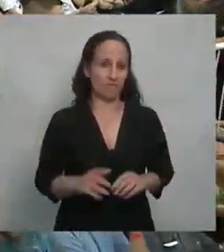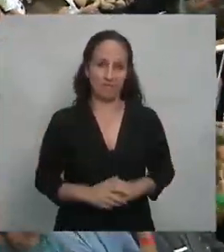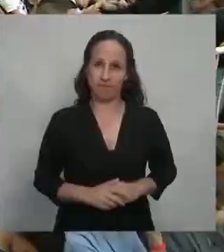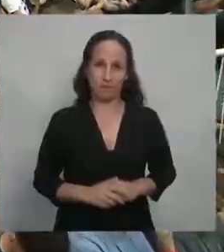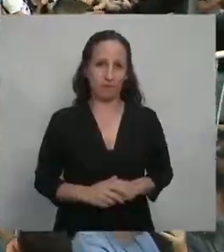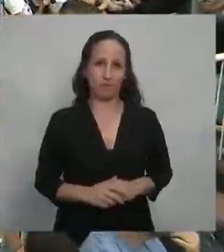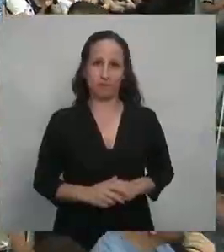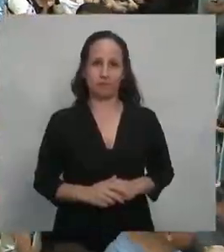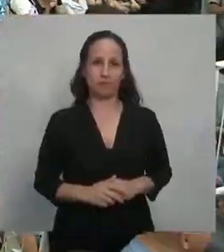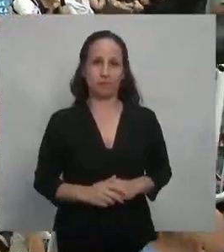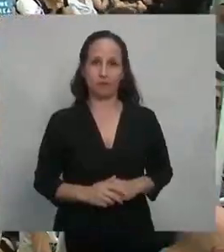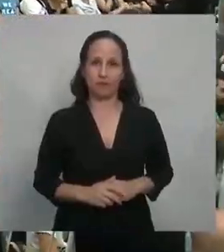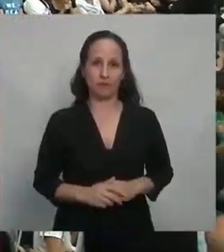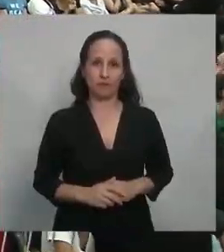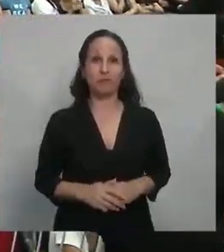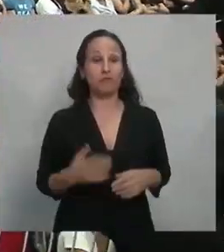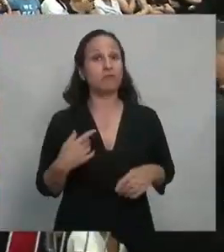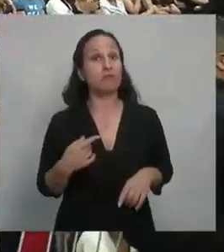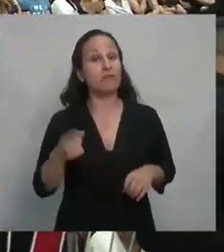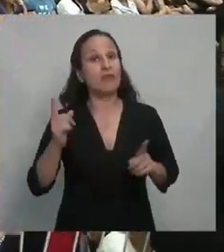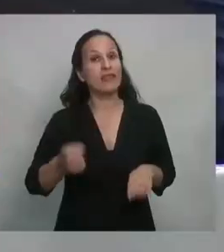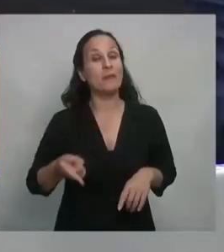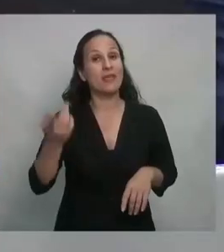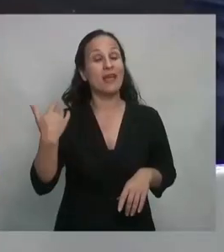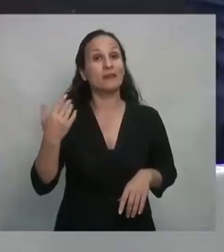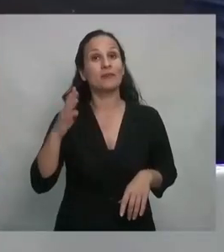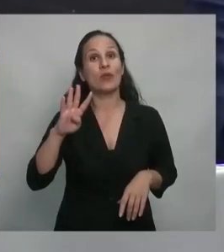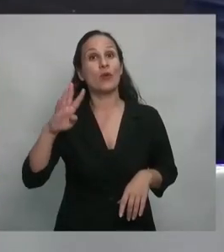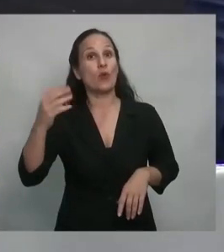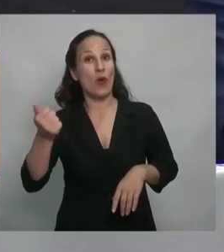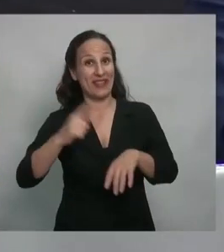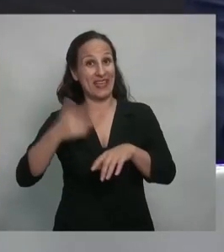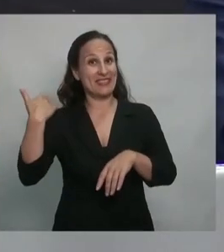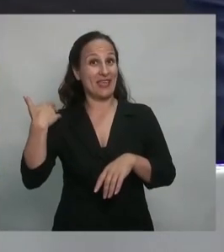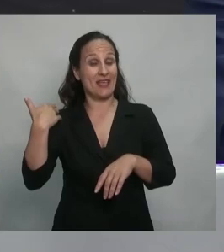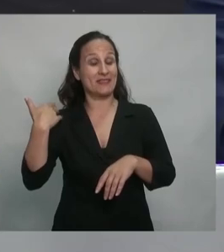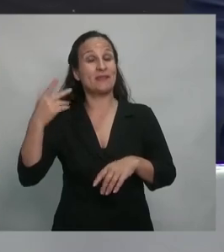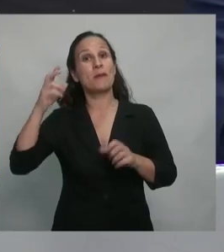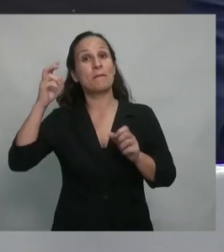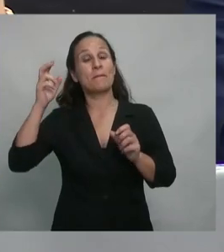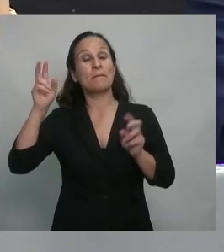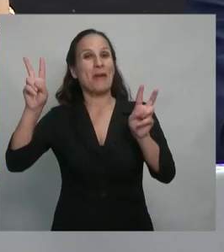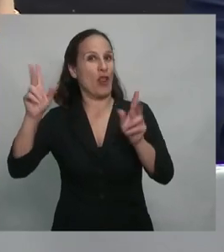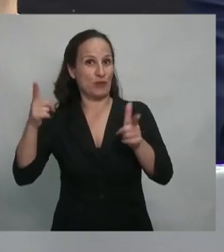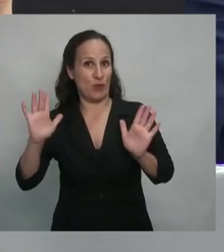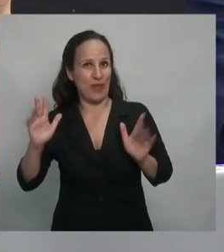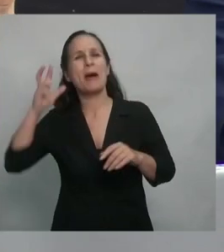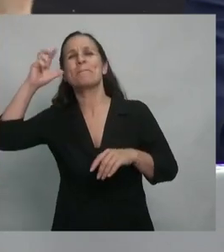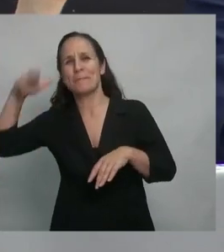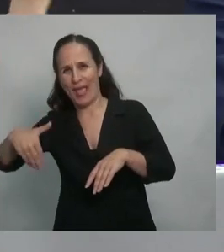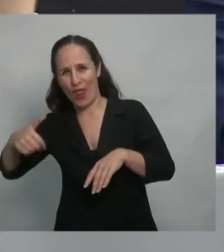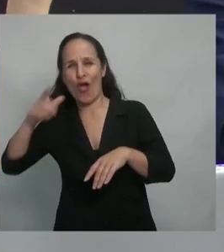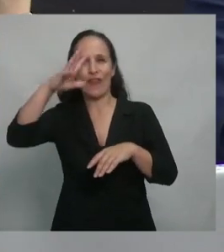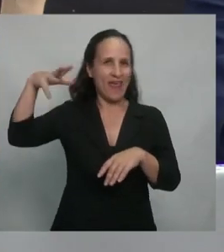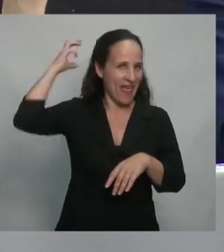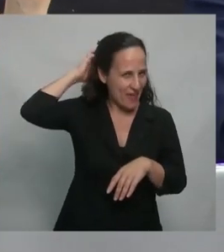en el 46 no había peronismo, estaba Perón nada más y evita, pero me parece que